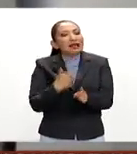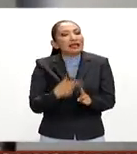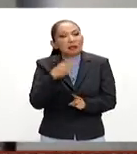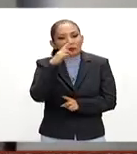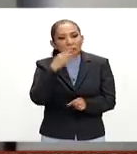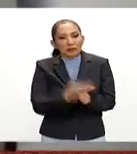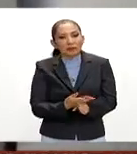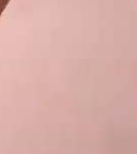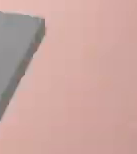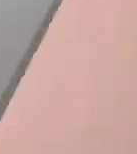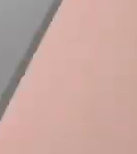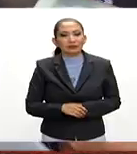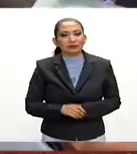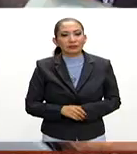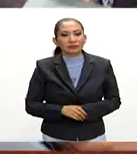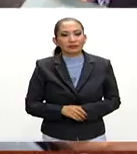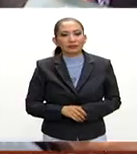responsables.